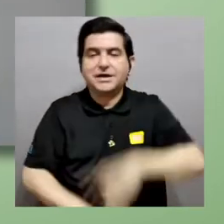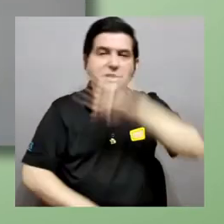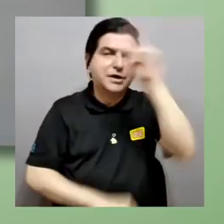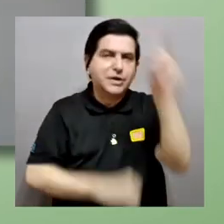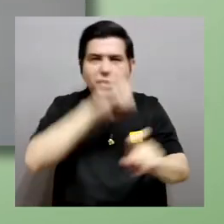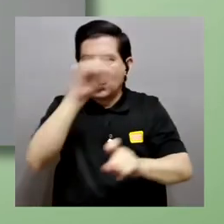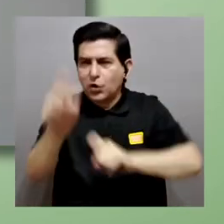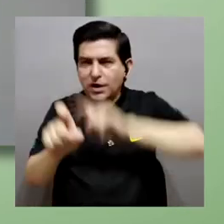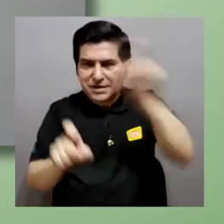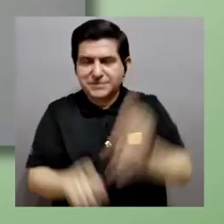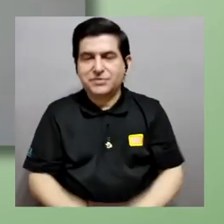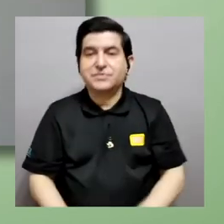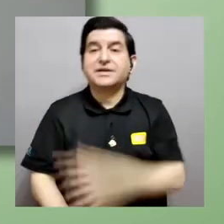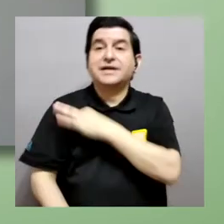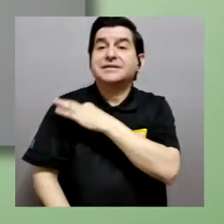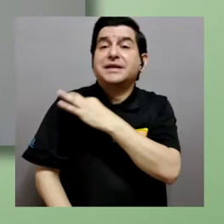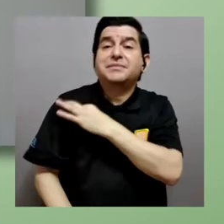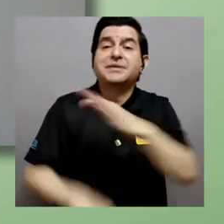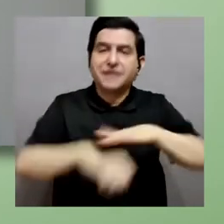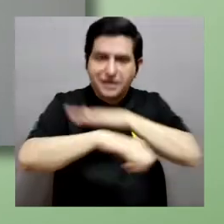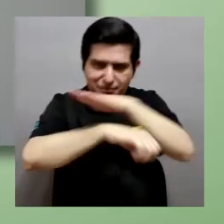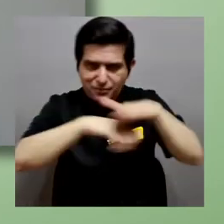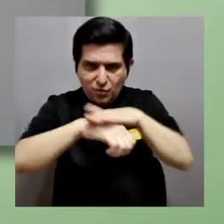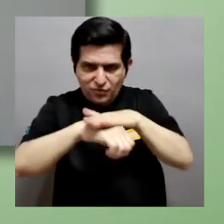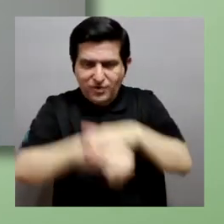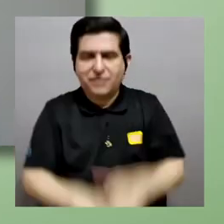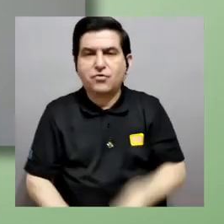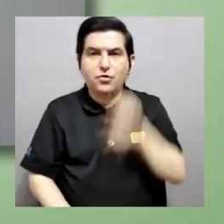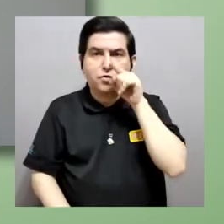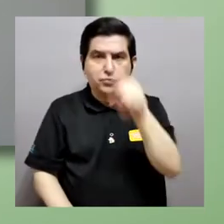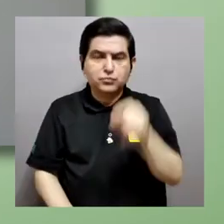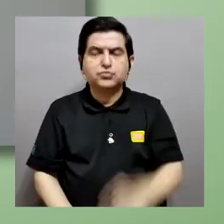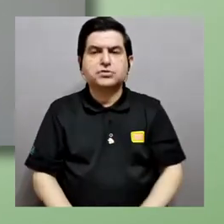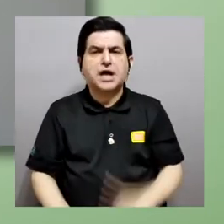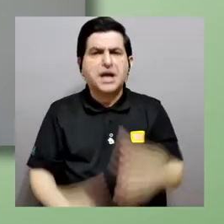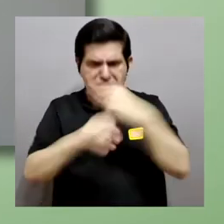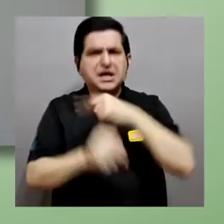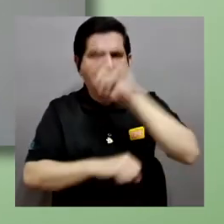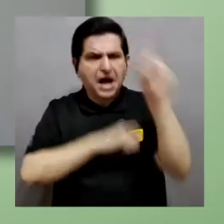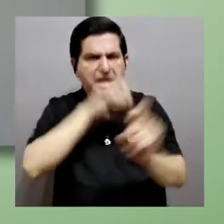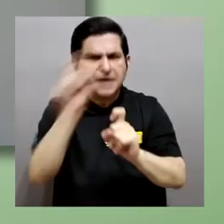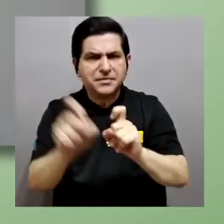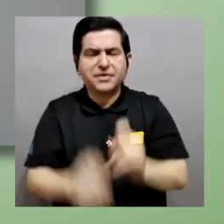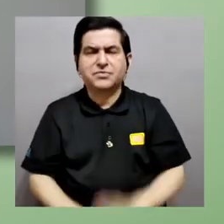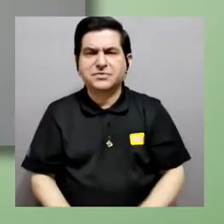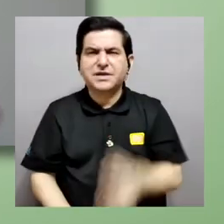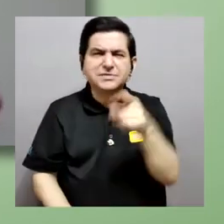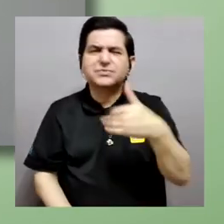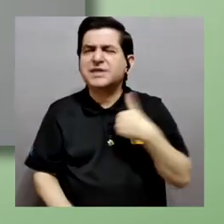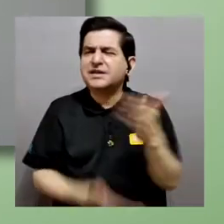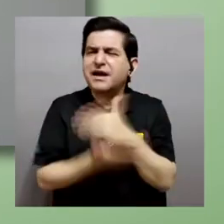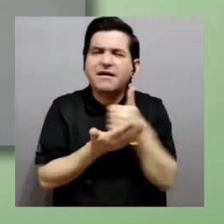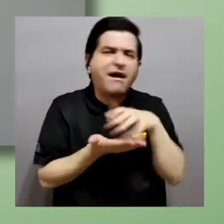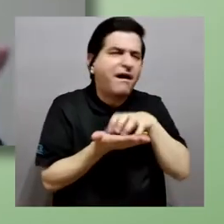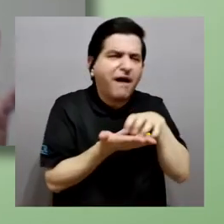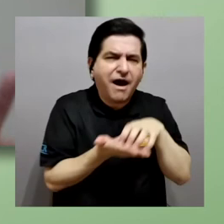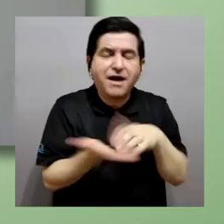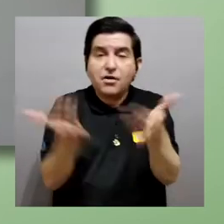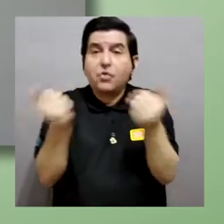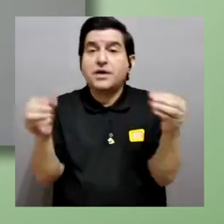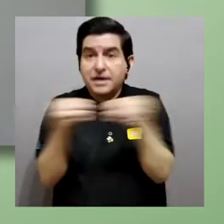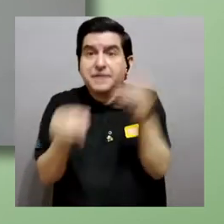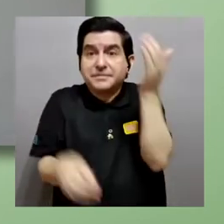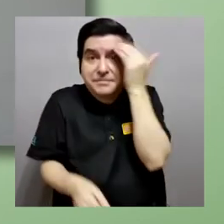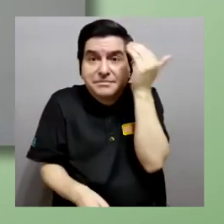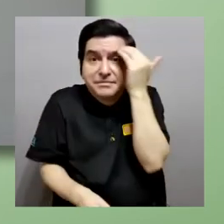con las preguntas le invitamos por favor a que no se quede sin realizar sus preguntas si usted quedó con alguna duda si